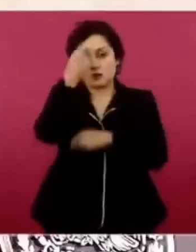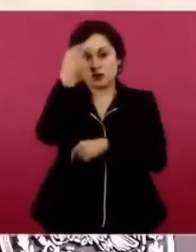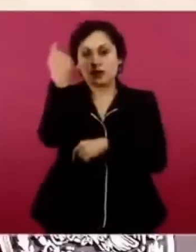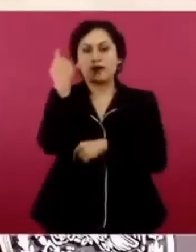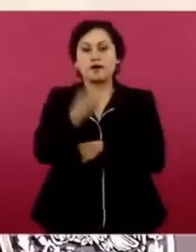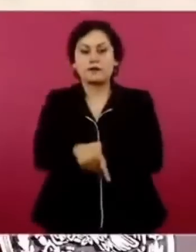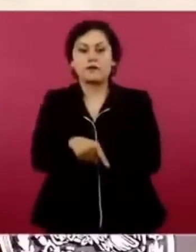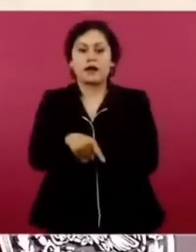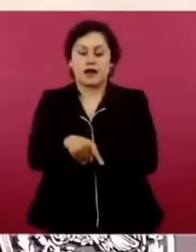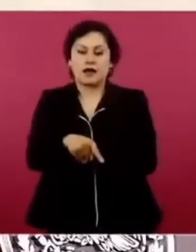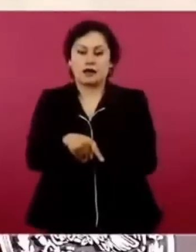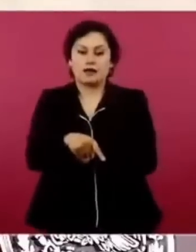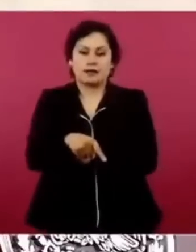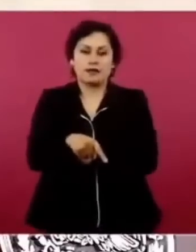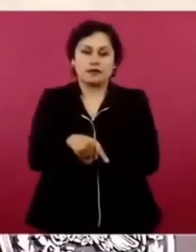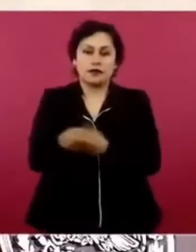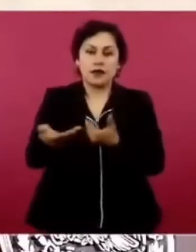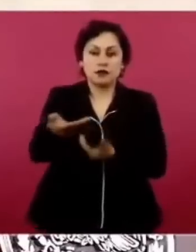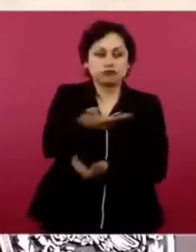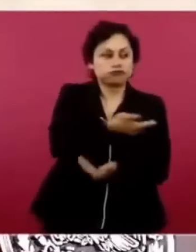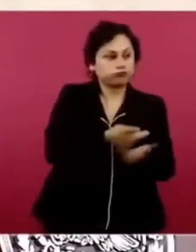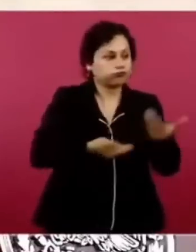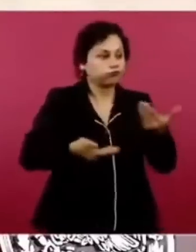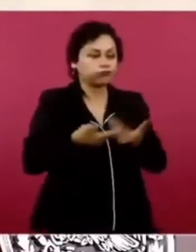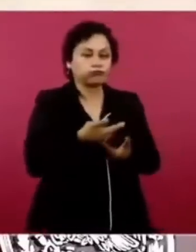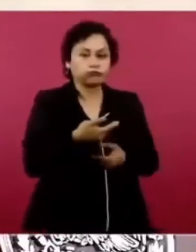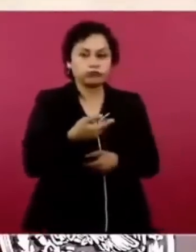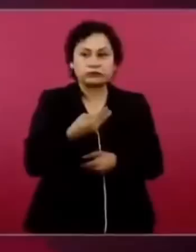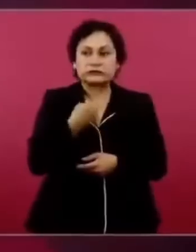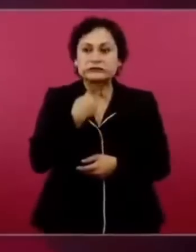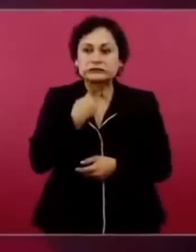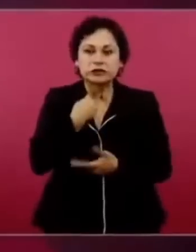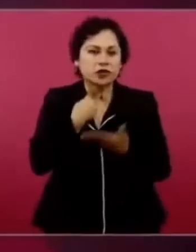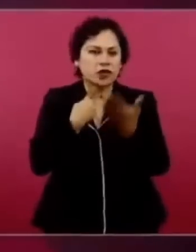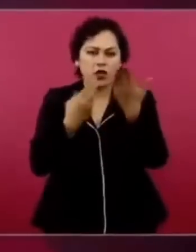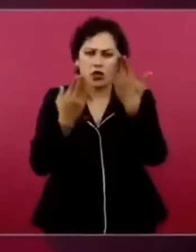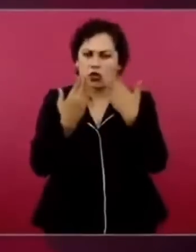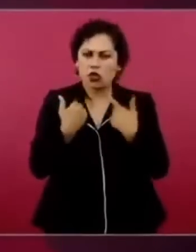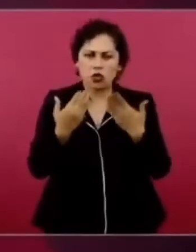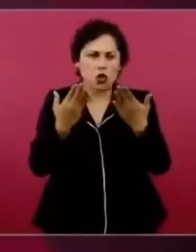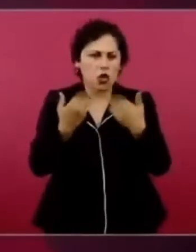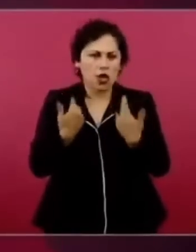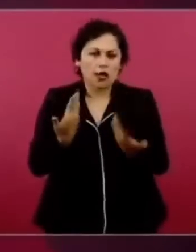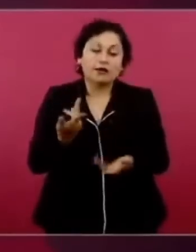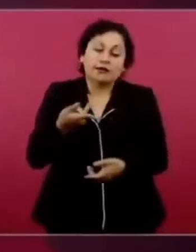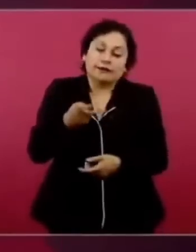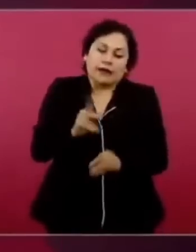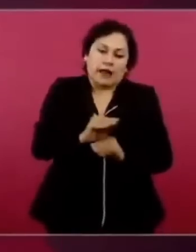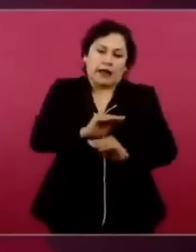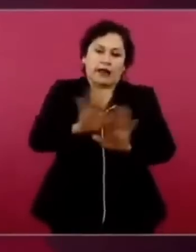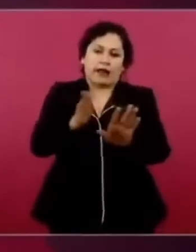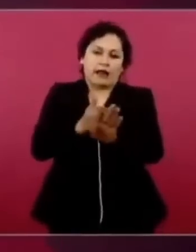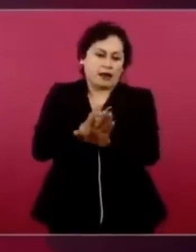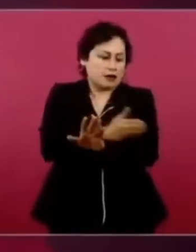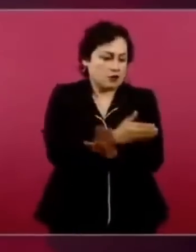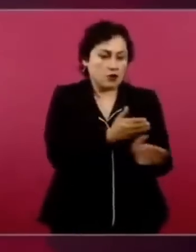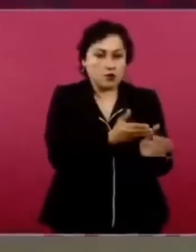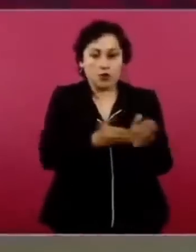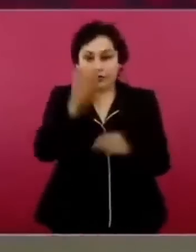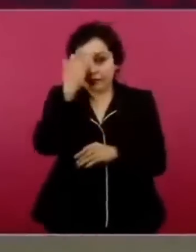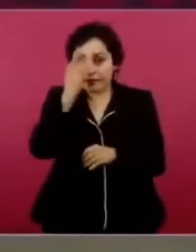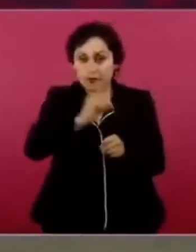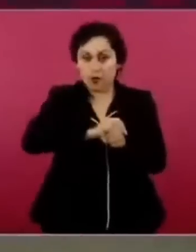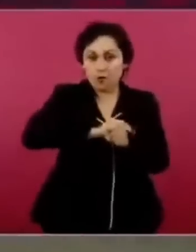Por eso, con la pandemia, pues fue muy lamentable, sobre todo por la